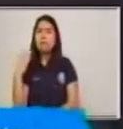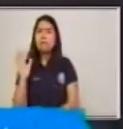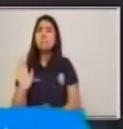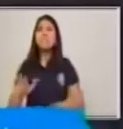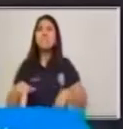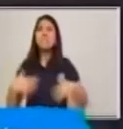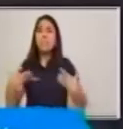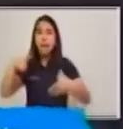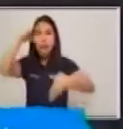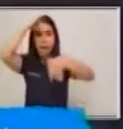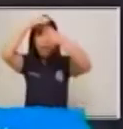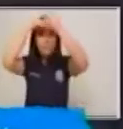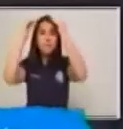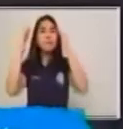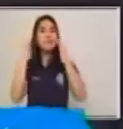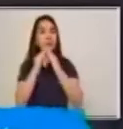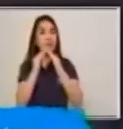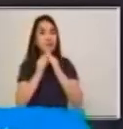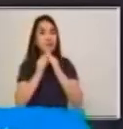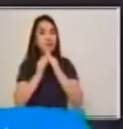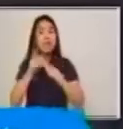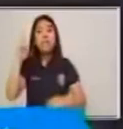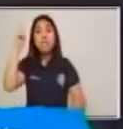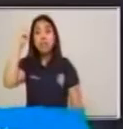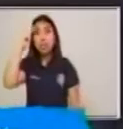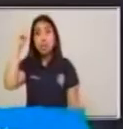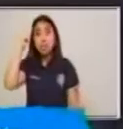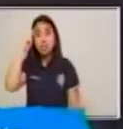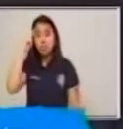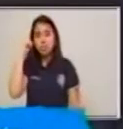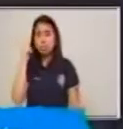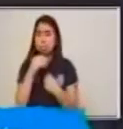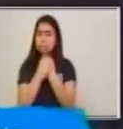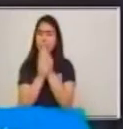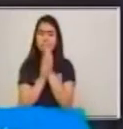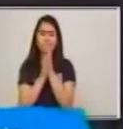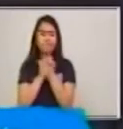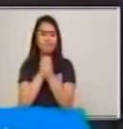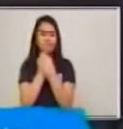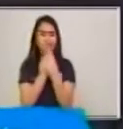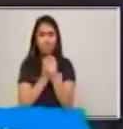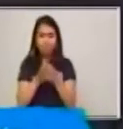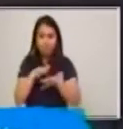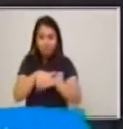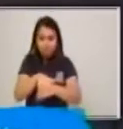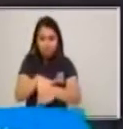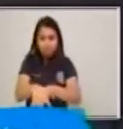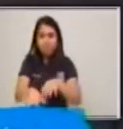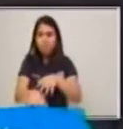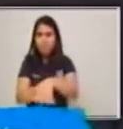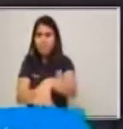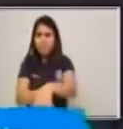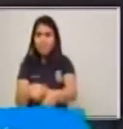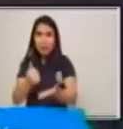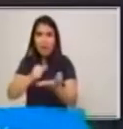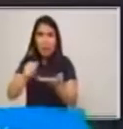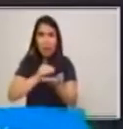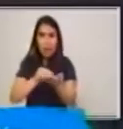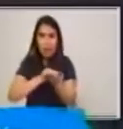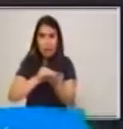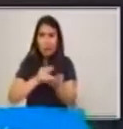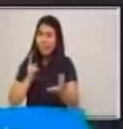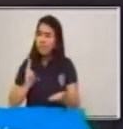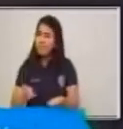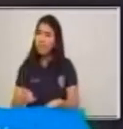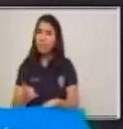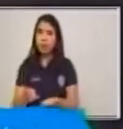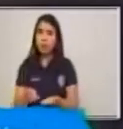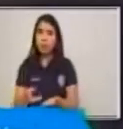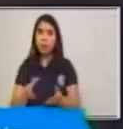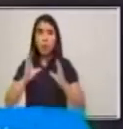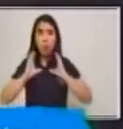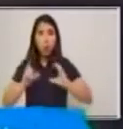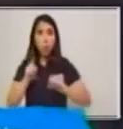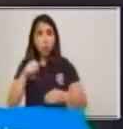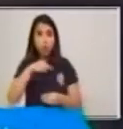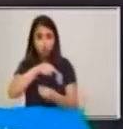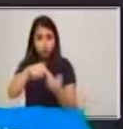siempre de lavarte las manos constantemente con agua y jabón. Protege a tu familia.